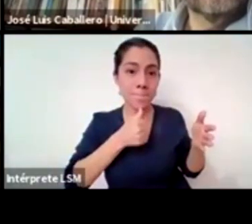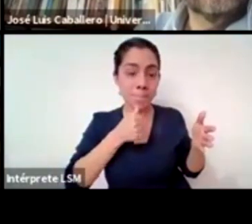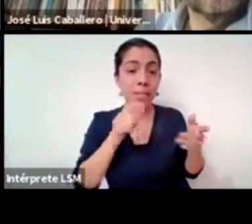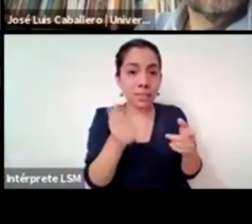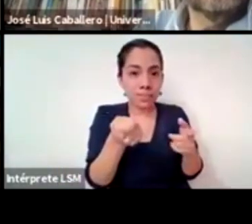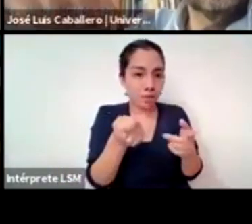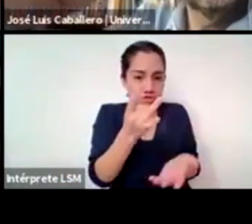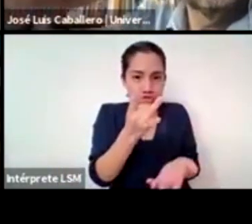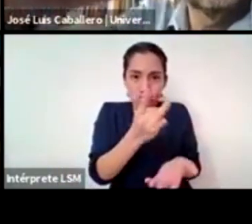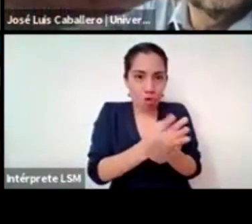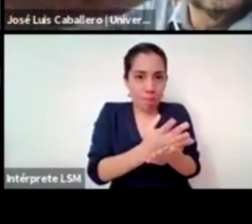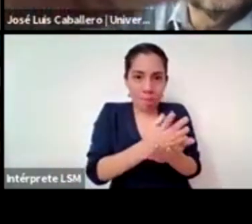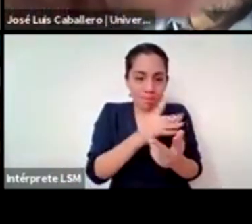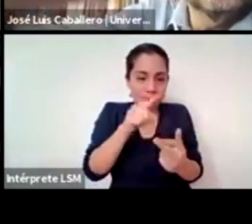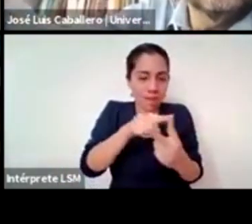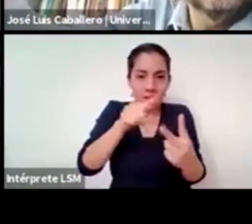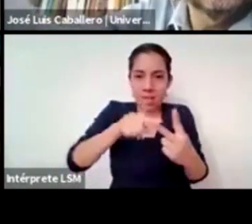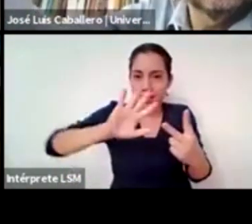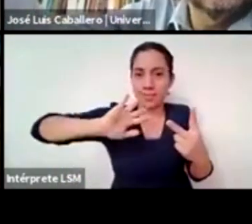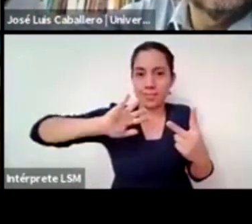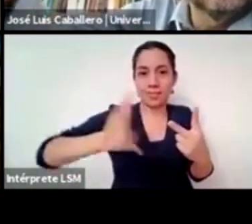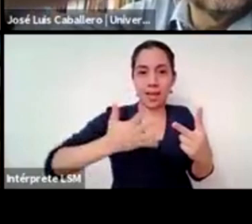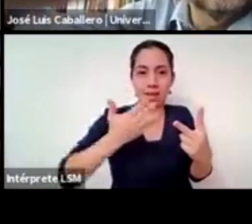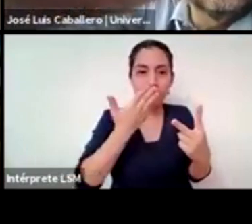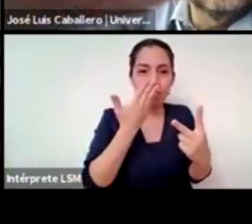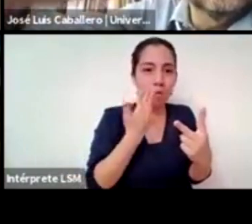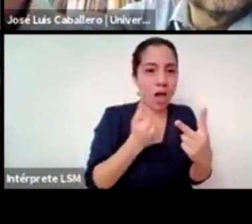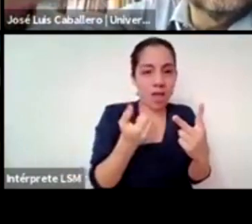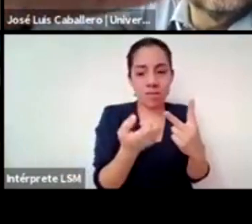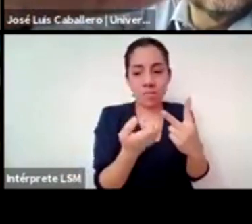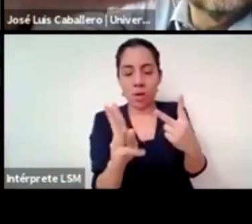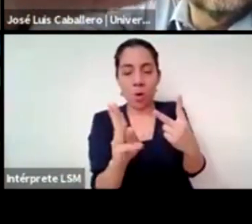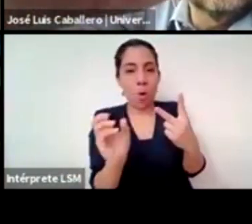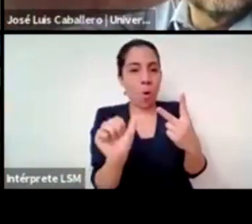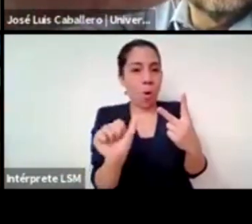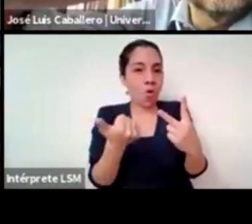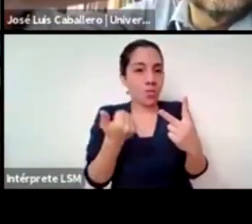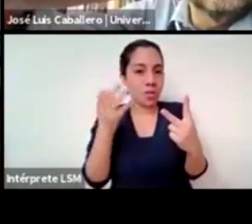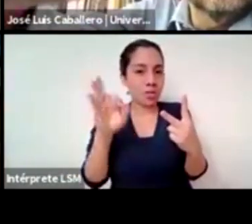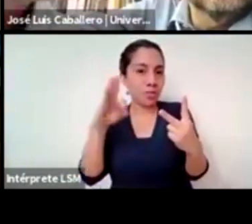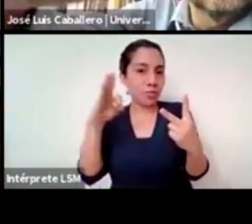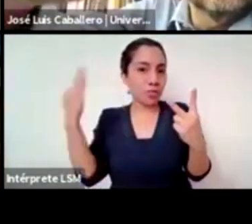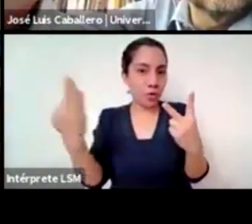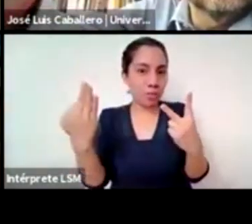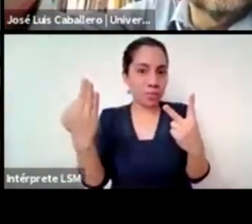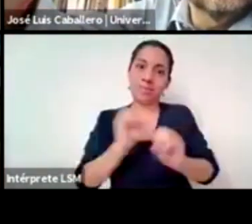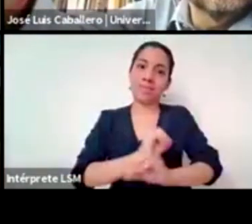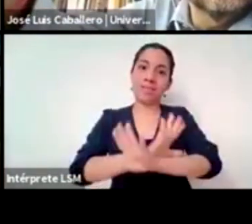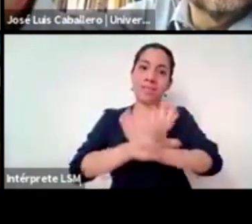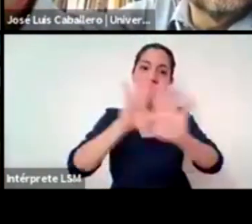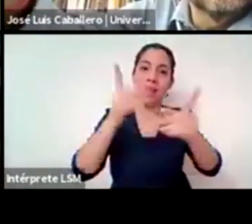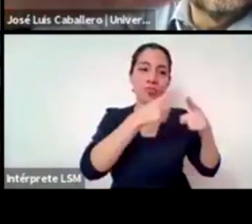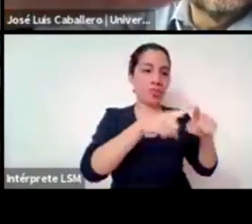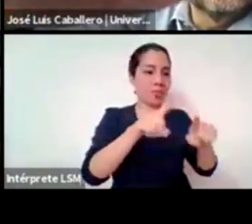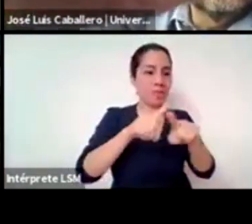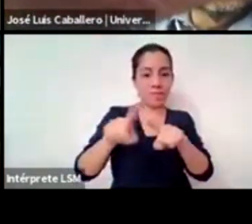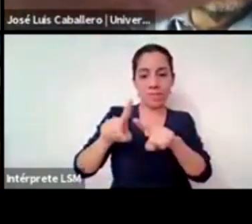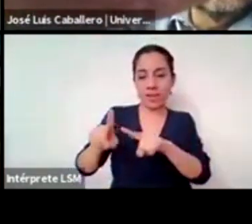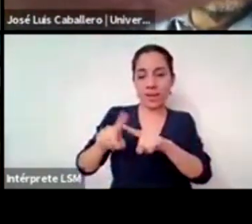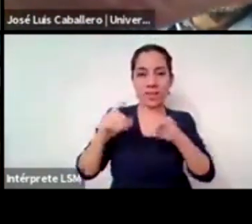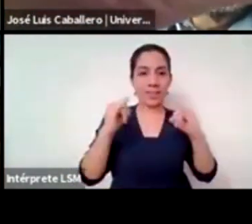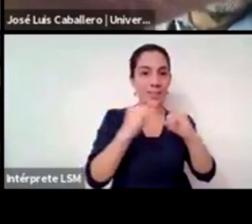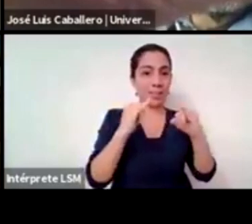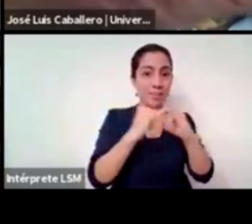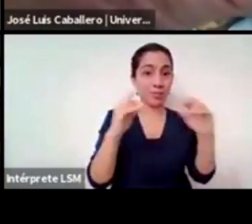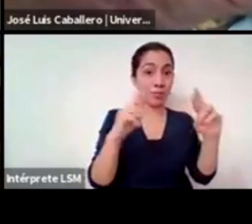que por supuesto fue apoyada por numerosas instituciones religiosas y un importante sector de